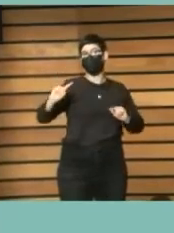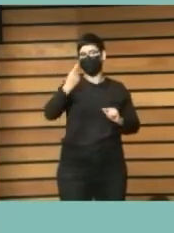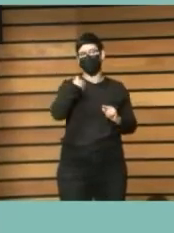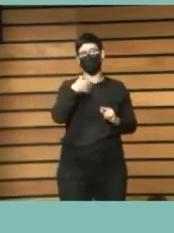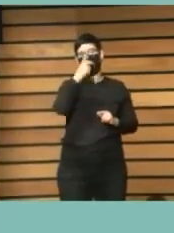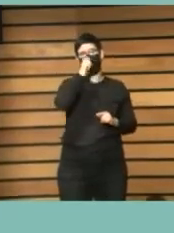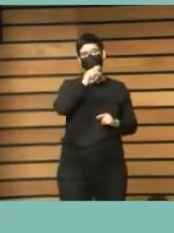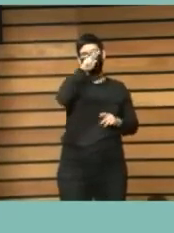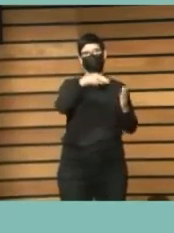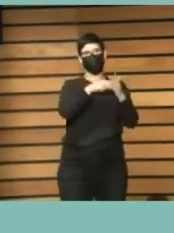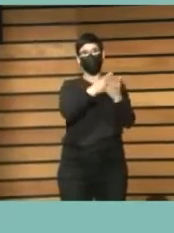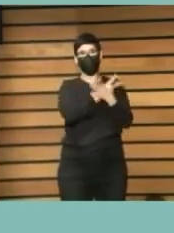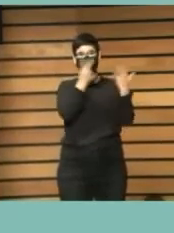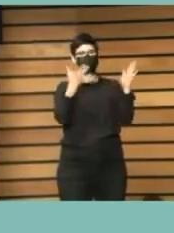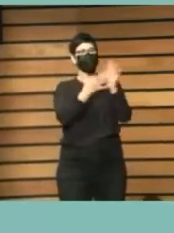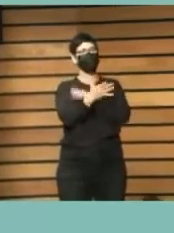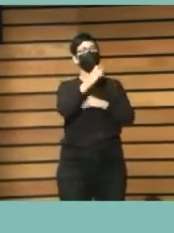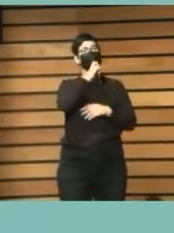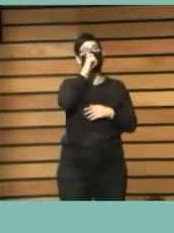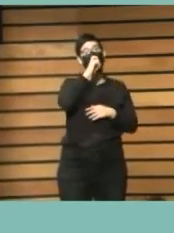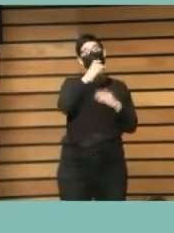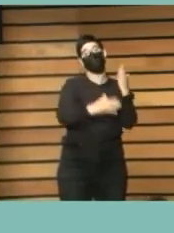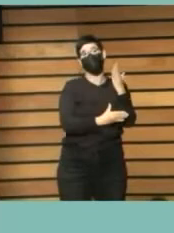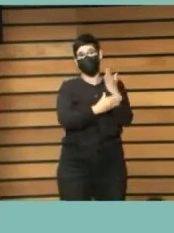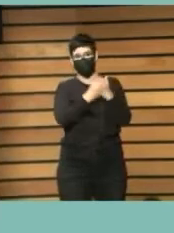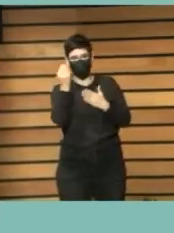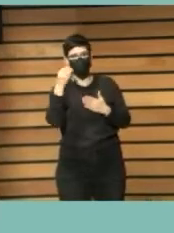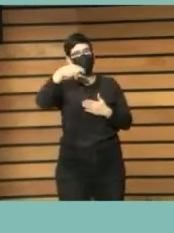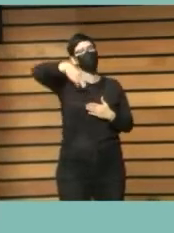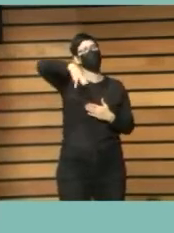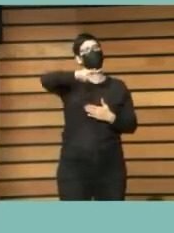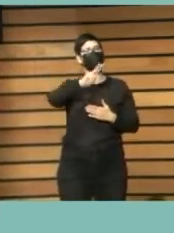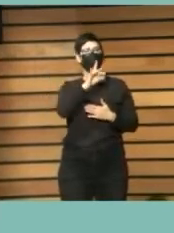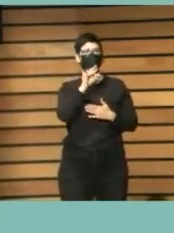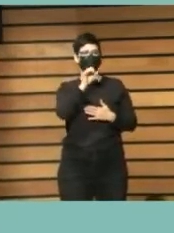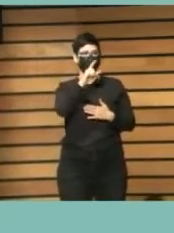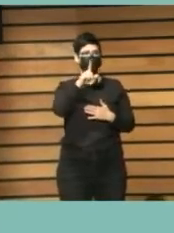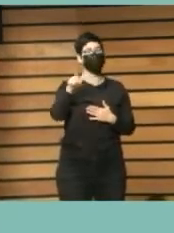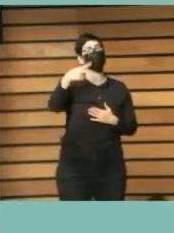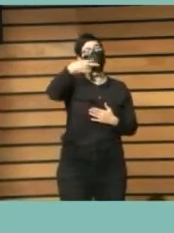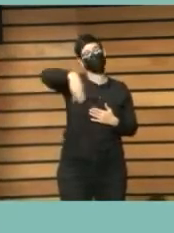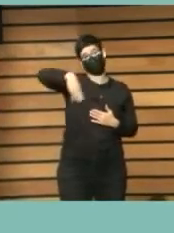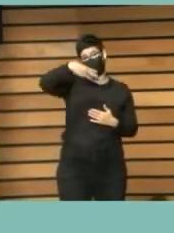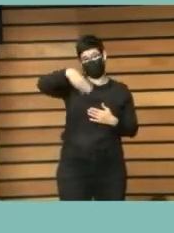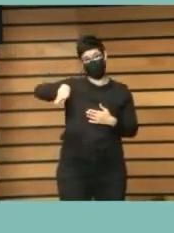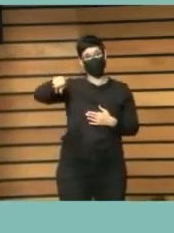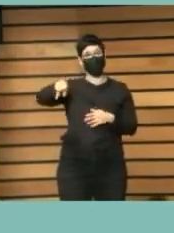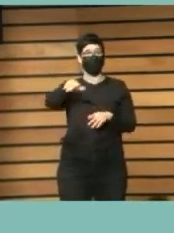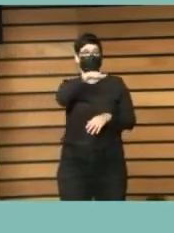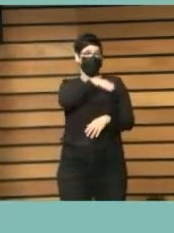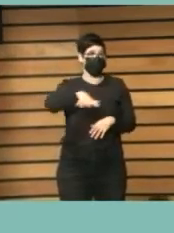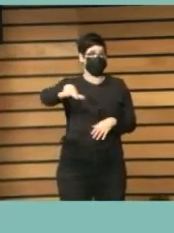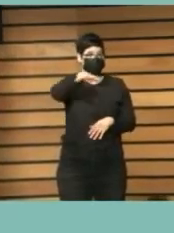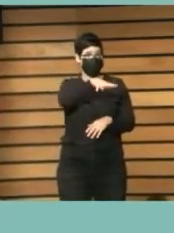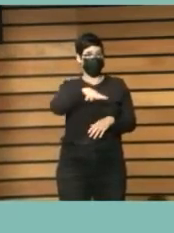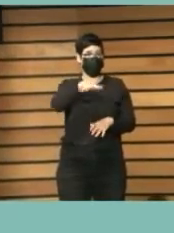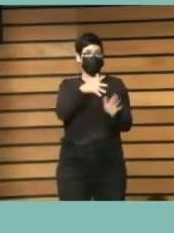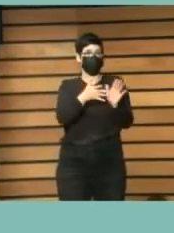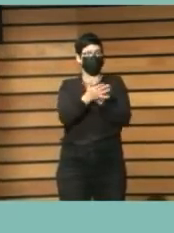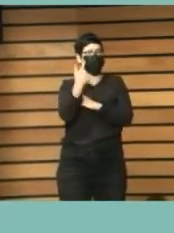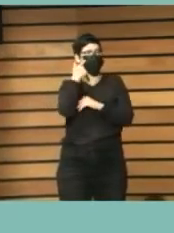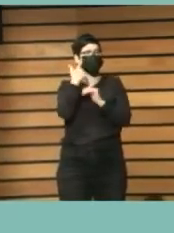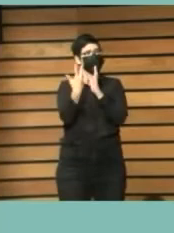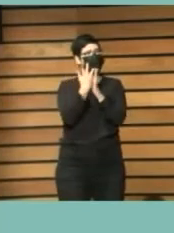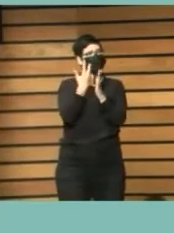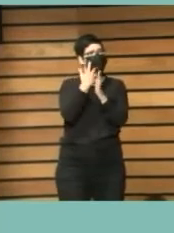que Musol que es una federación de municipalistas identificara o lo has explicado un poco pero si puedes por favor